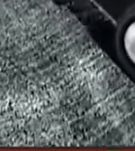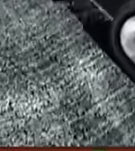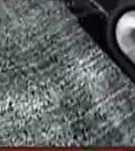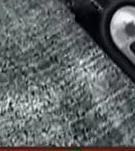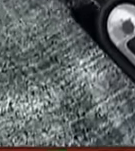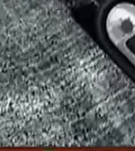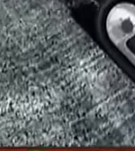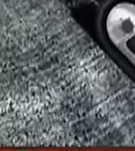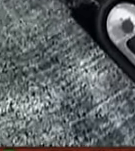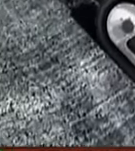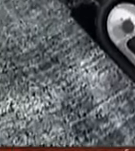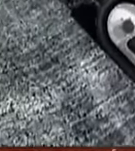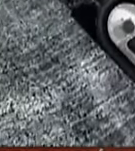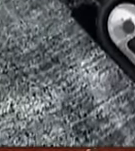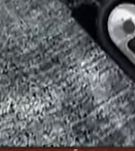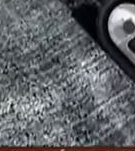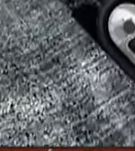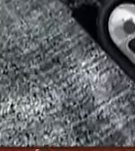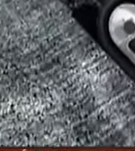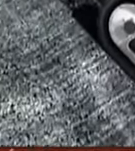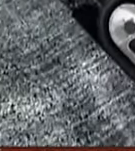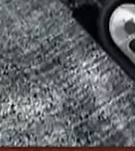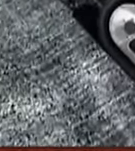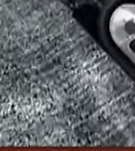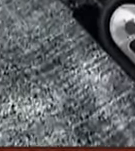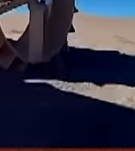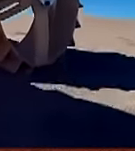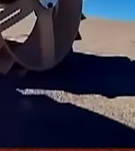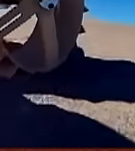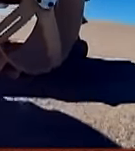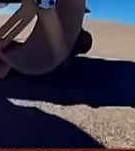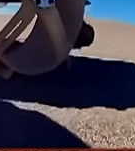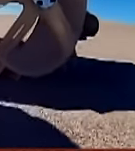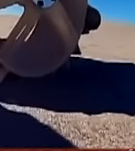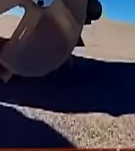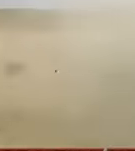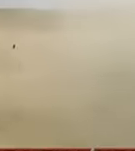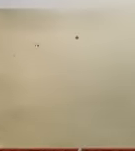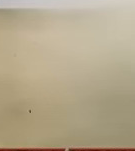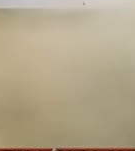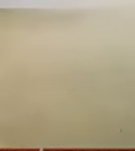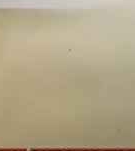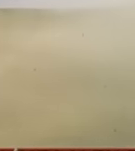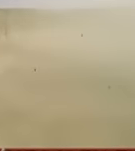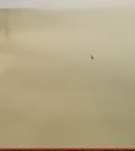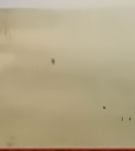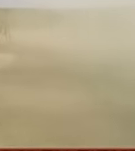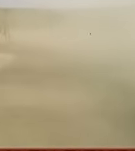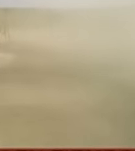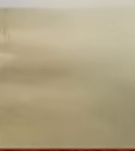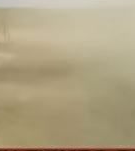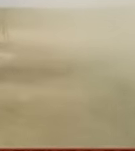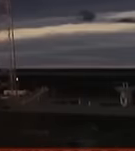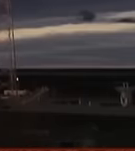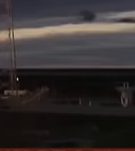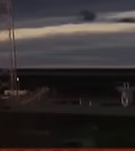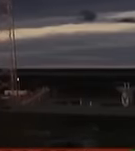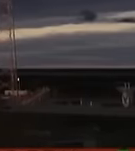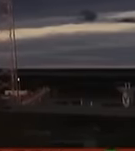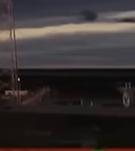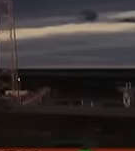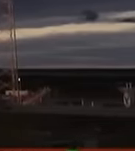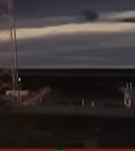regreso a la tierra para ello se han seleccionado ya a 5 finalistas se dieron a conocer ayer de los 16